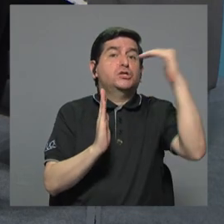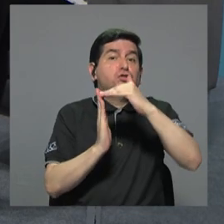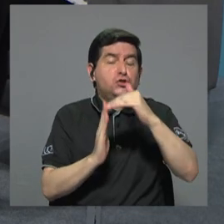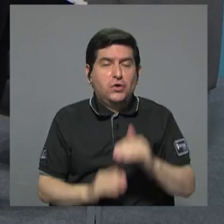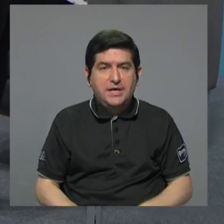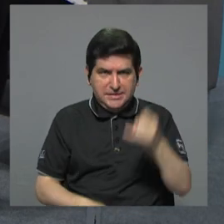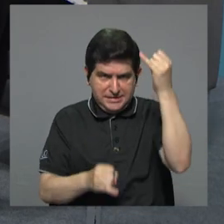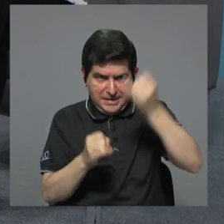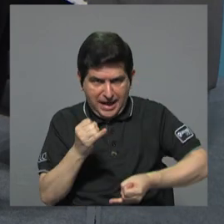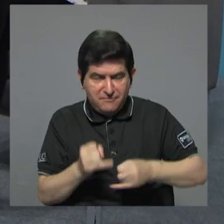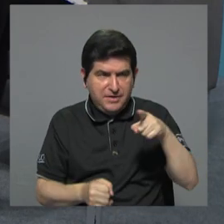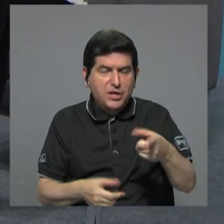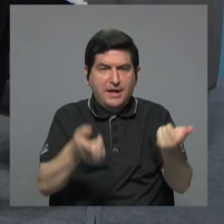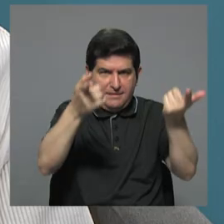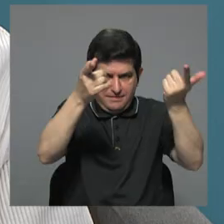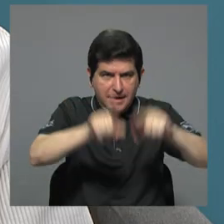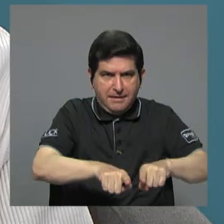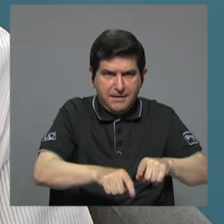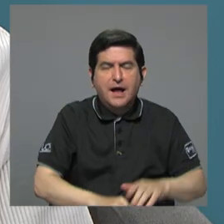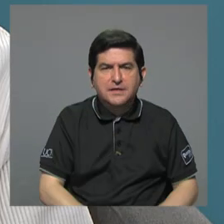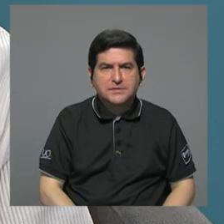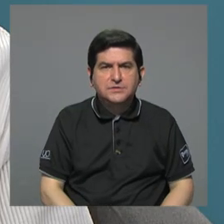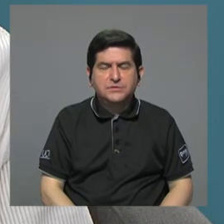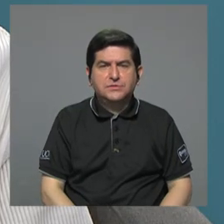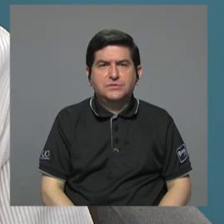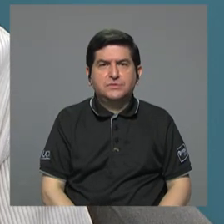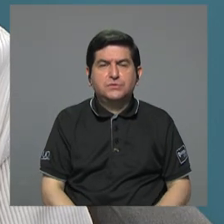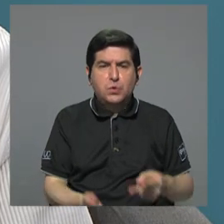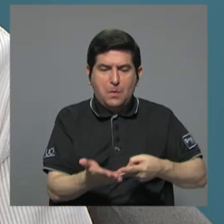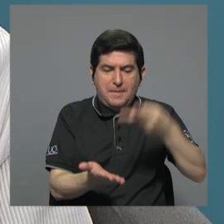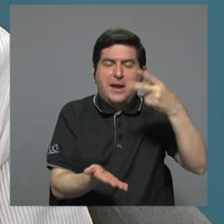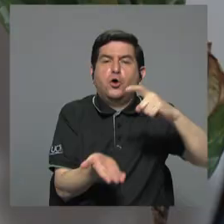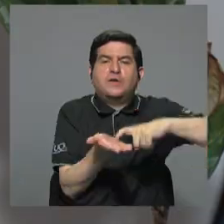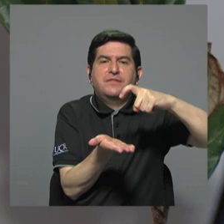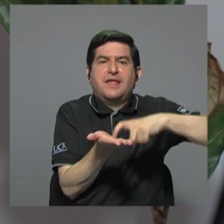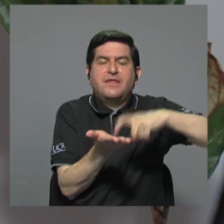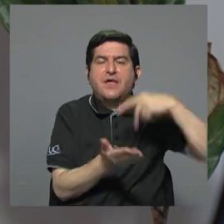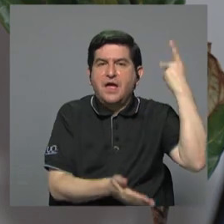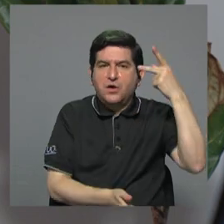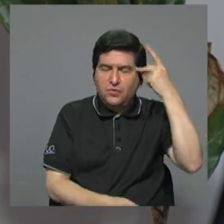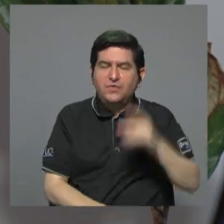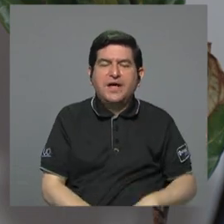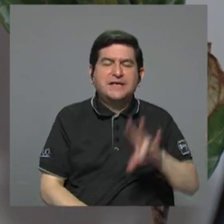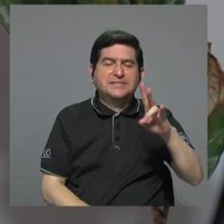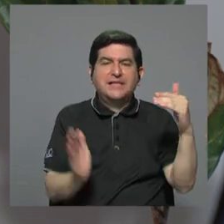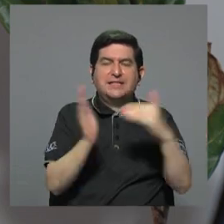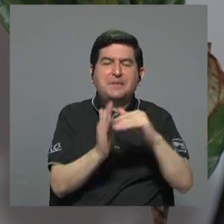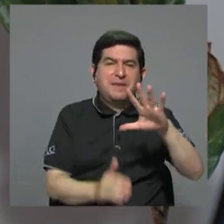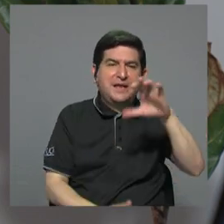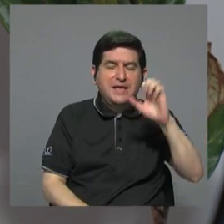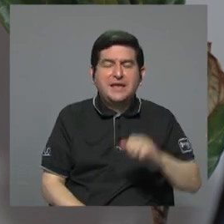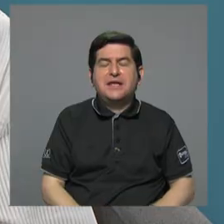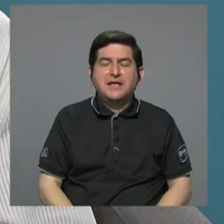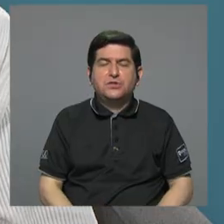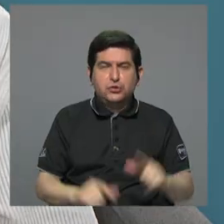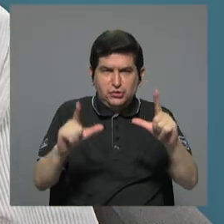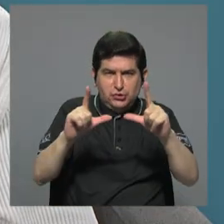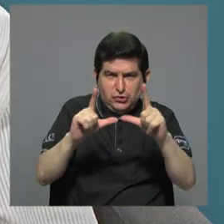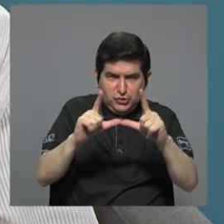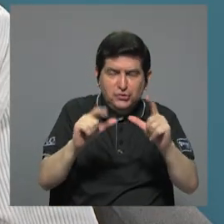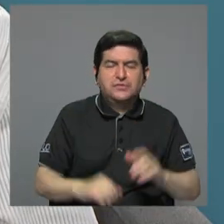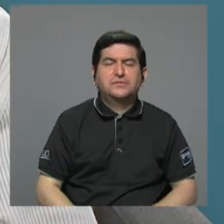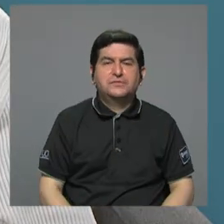ascendió en ese caso la deuda política, que fueron 7 mil 500 certificados de cesión. Y